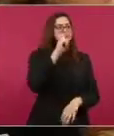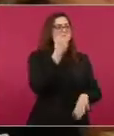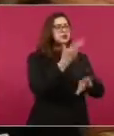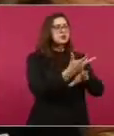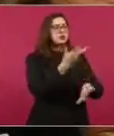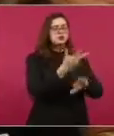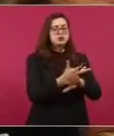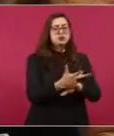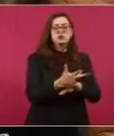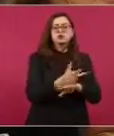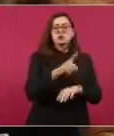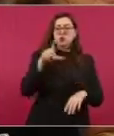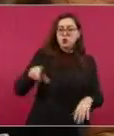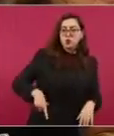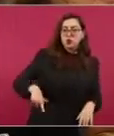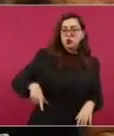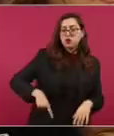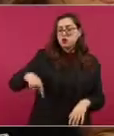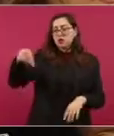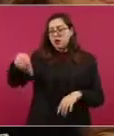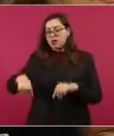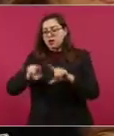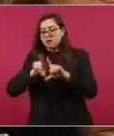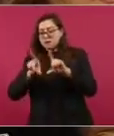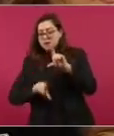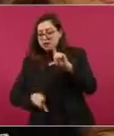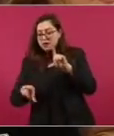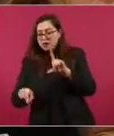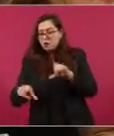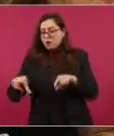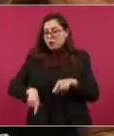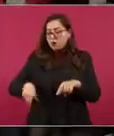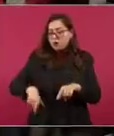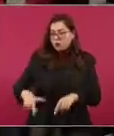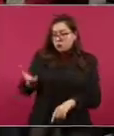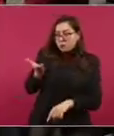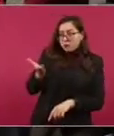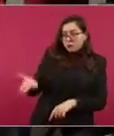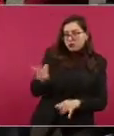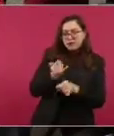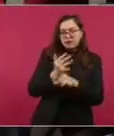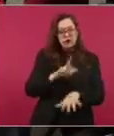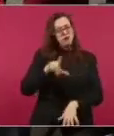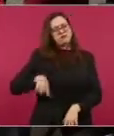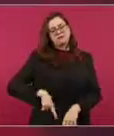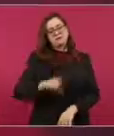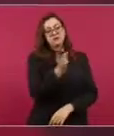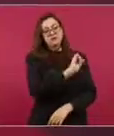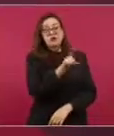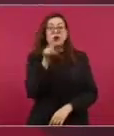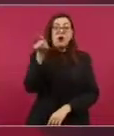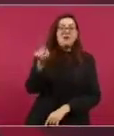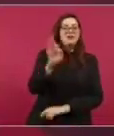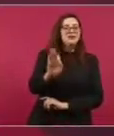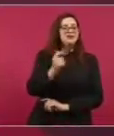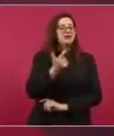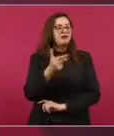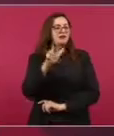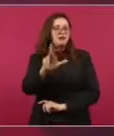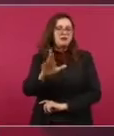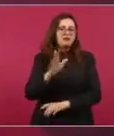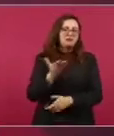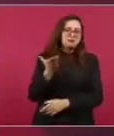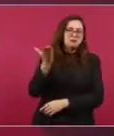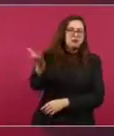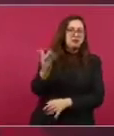al gobierno mexicano? Yo creo que sí, pero eso a la fiscalía. Eso es otro asunto. Esto, más que